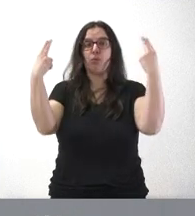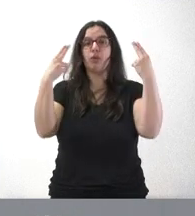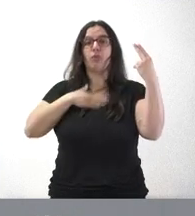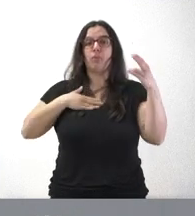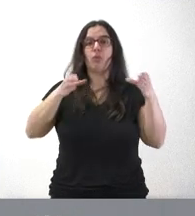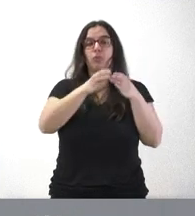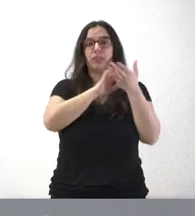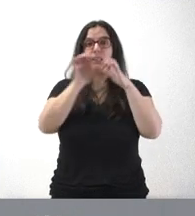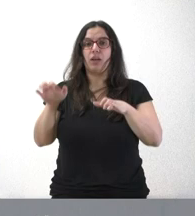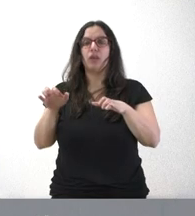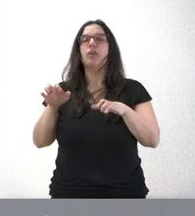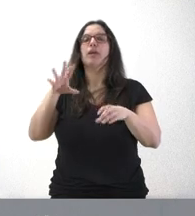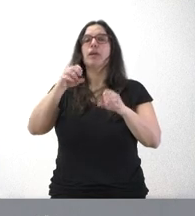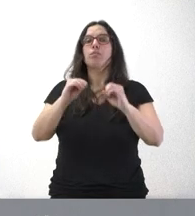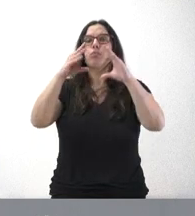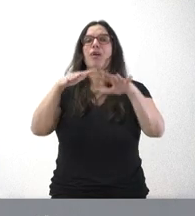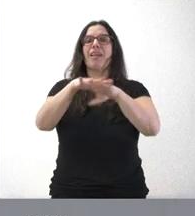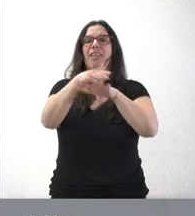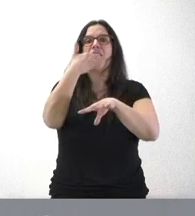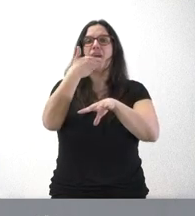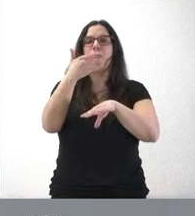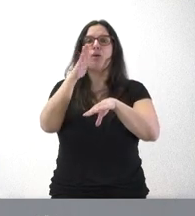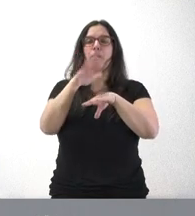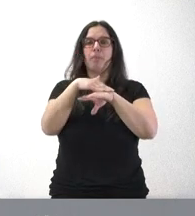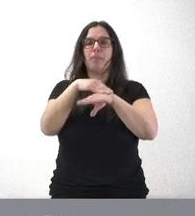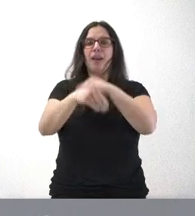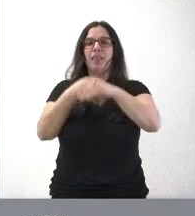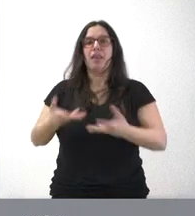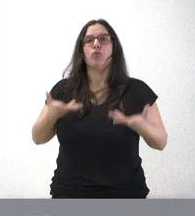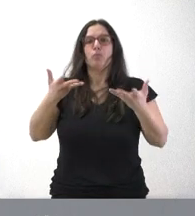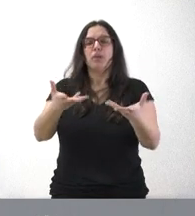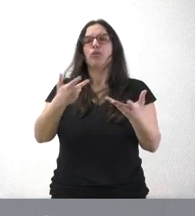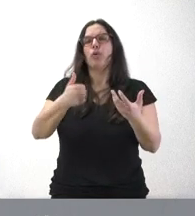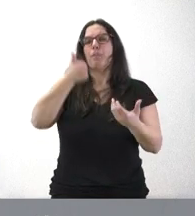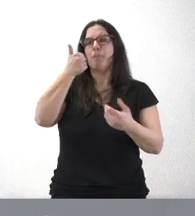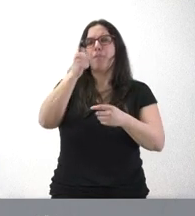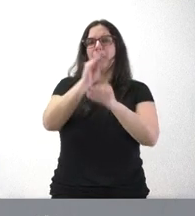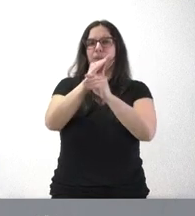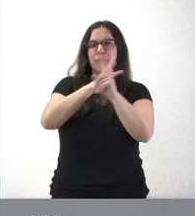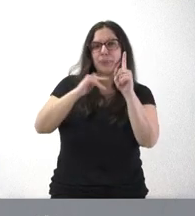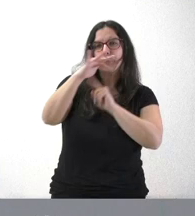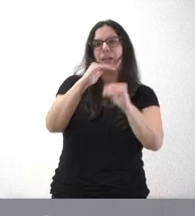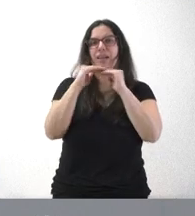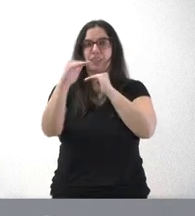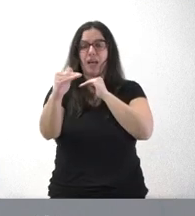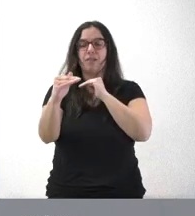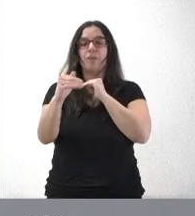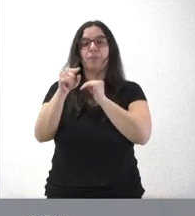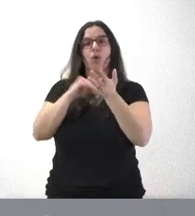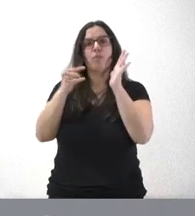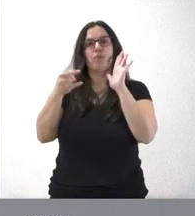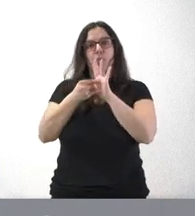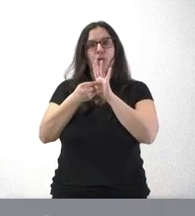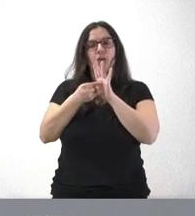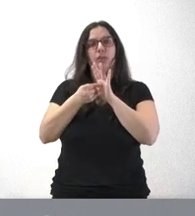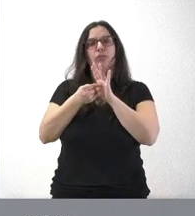de Castilla y León a las redes de calor para atender su demanda térmica mediante un suministro de energía más ecológico, sostenible y estable. Este es un proyecto de decreto